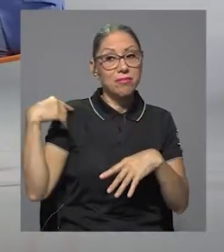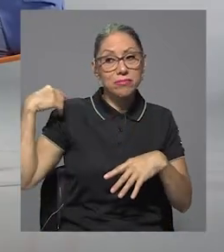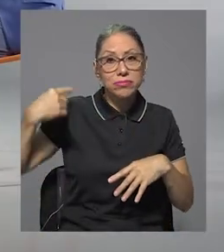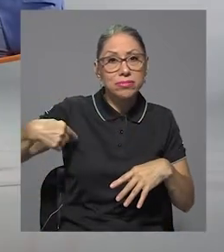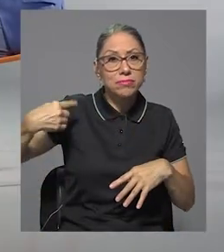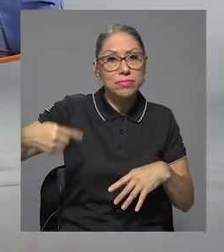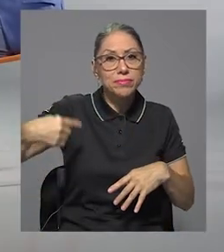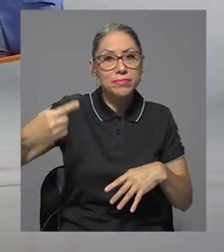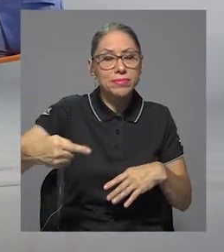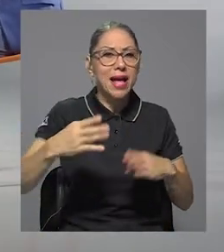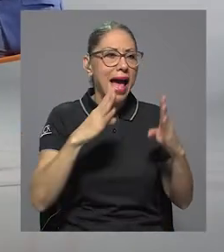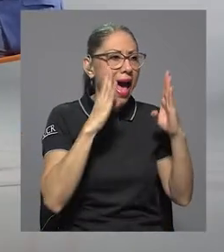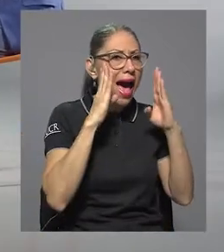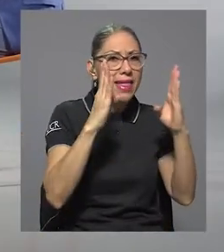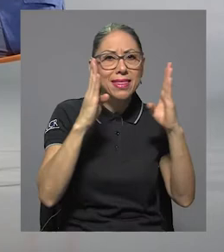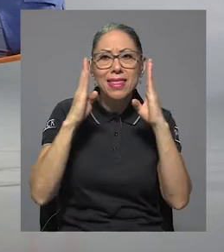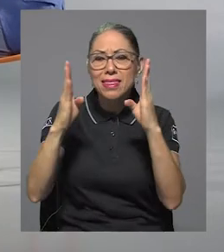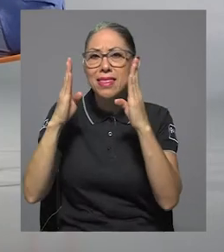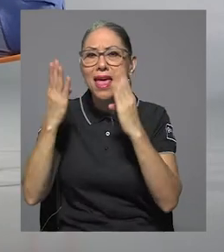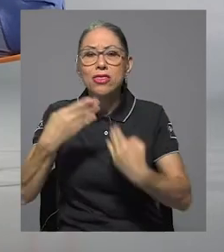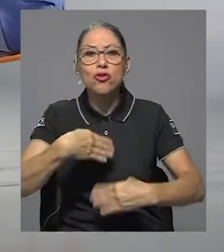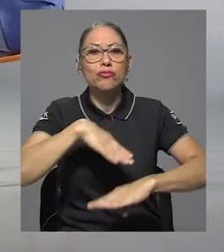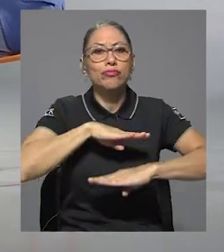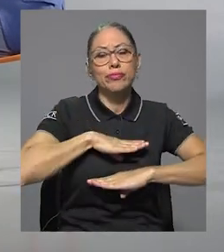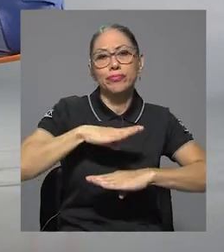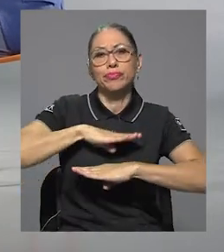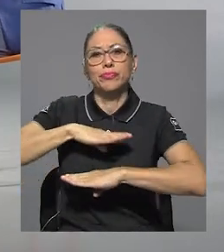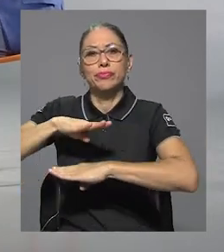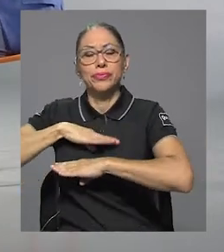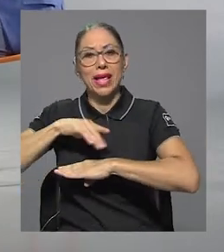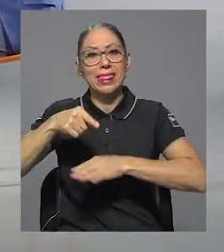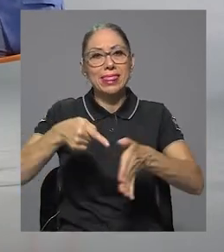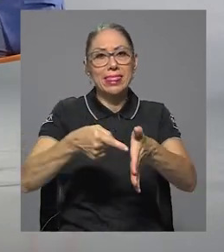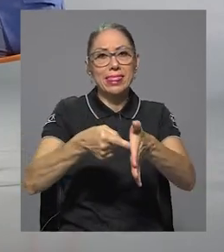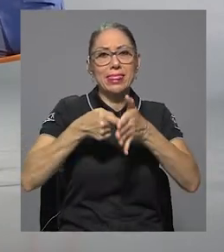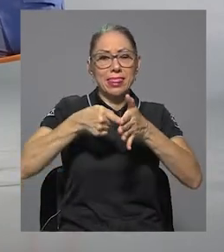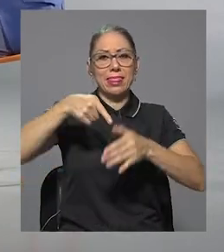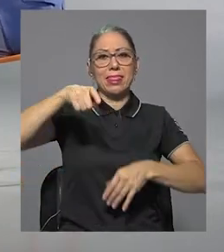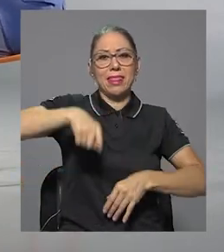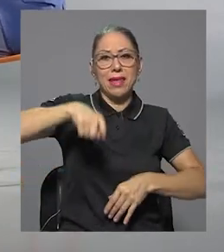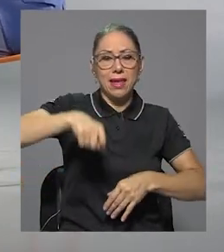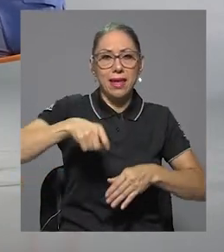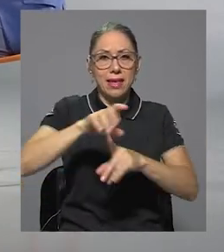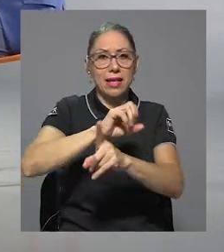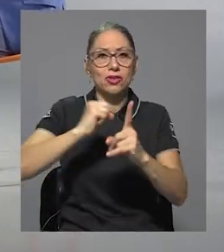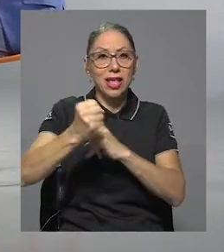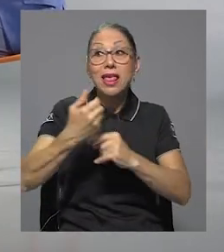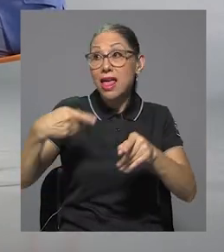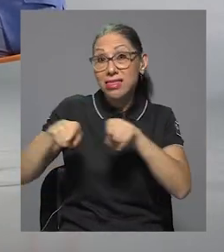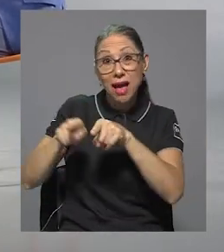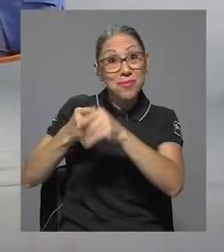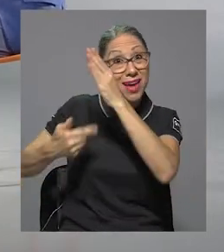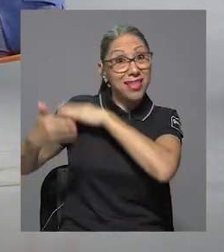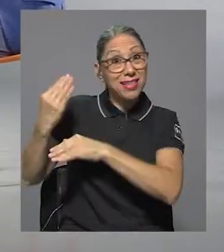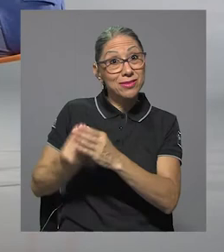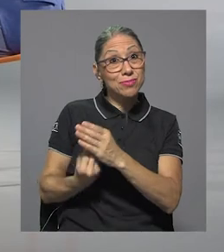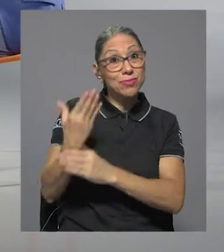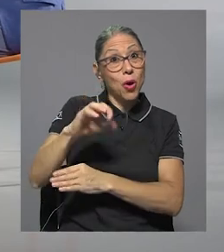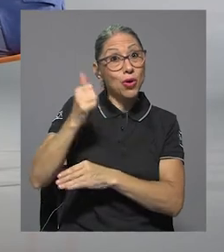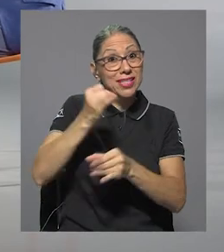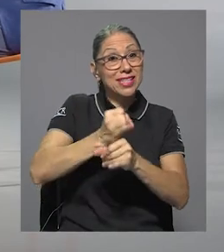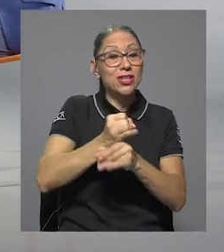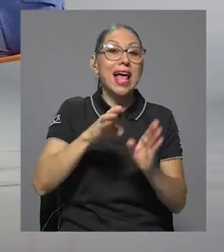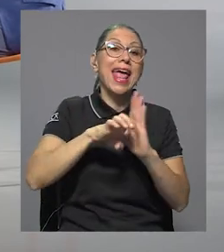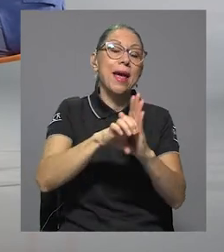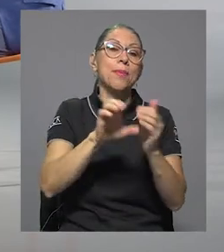atendiendo las diferentes demandas de la sociedad. Y en ese contexto también surgen otras instituciones, como la ANDE, la